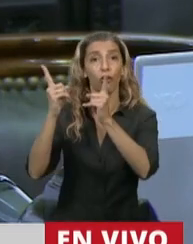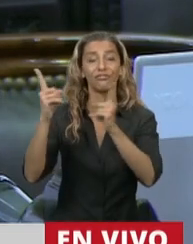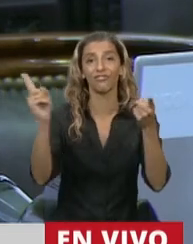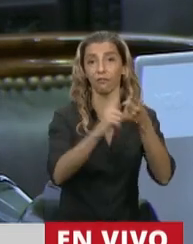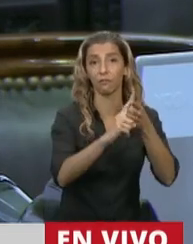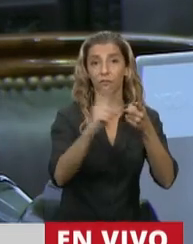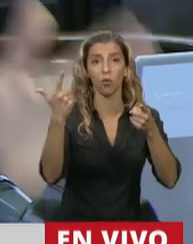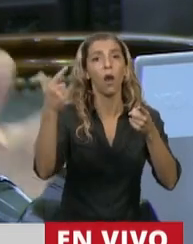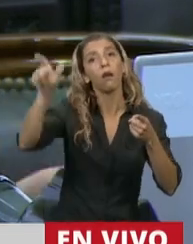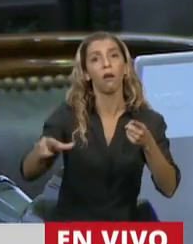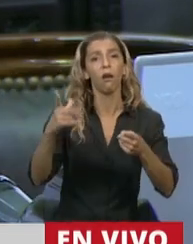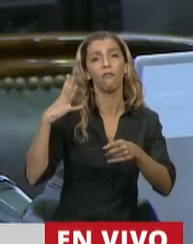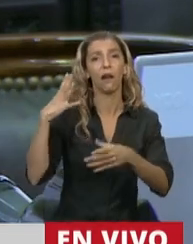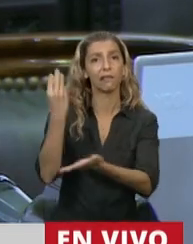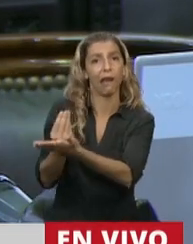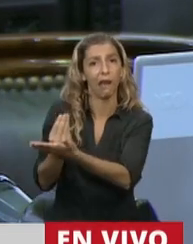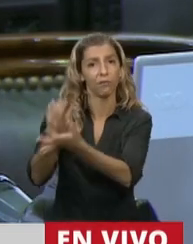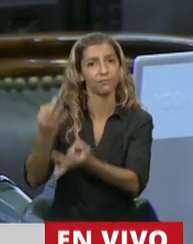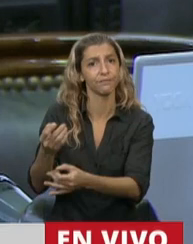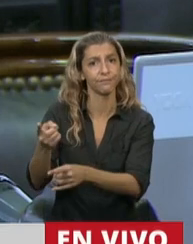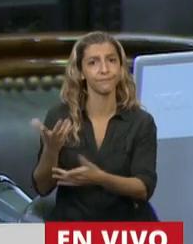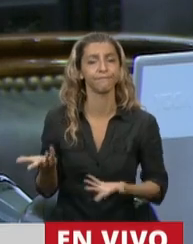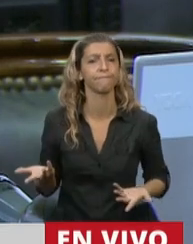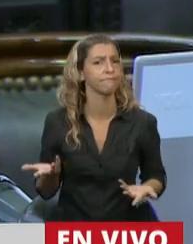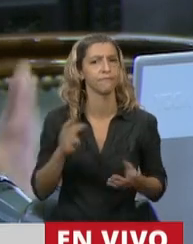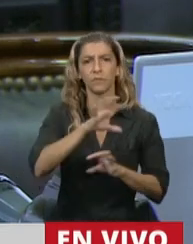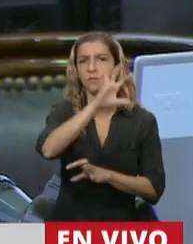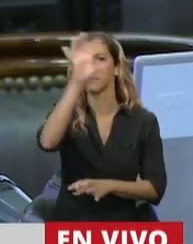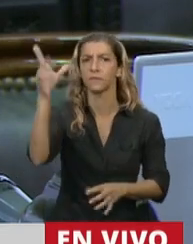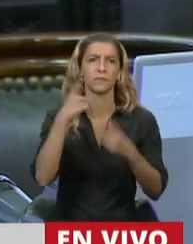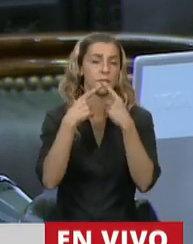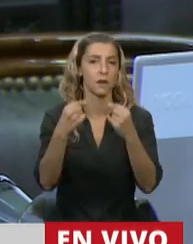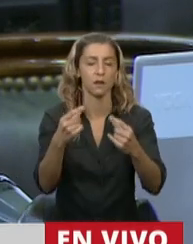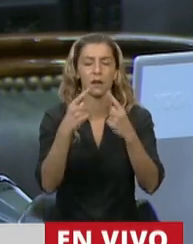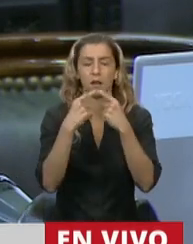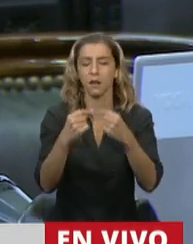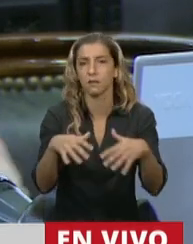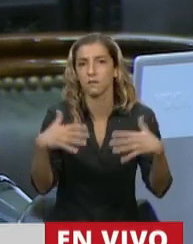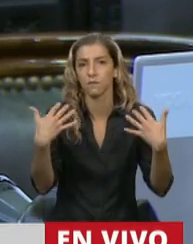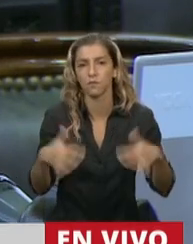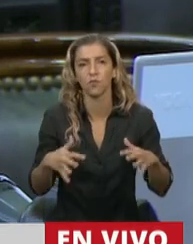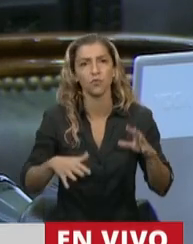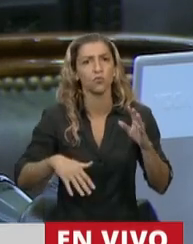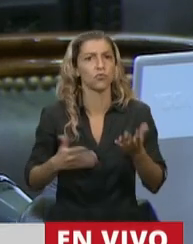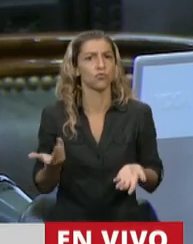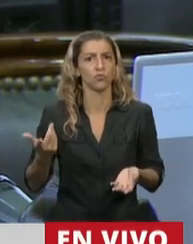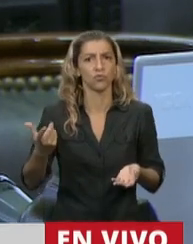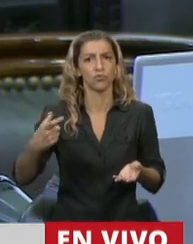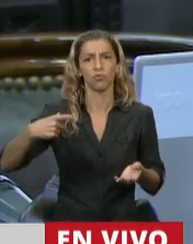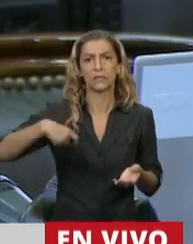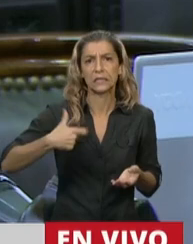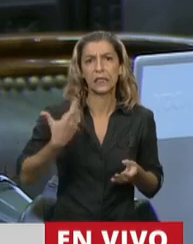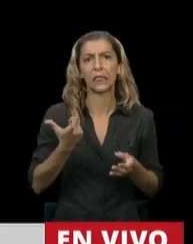reclamo en muchas provincias del país, de todos los sectores del sindicalismo combativo, de muchos